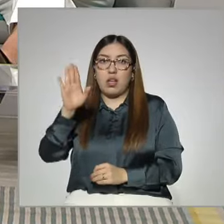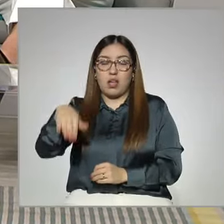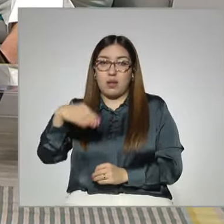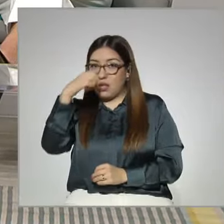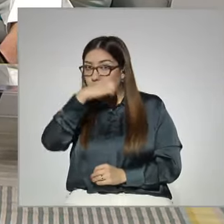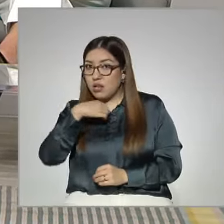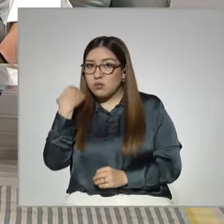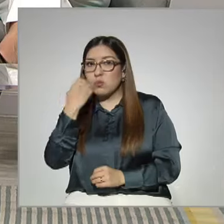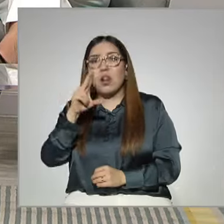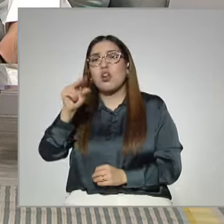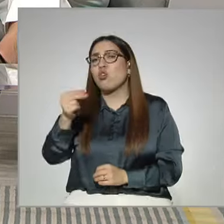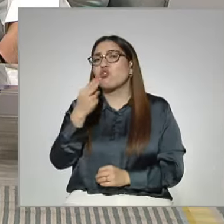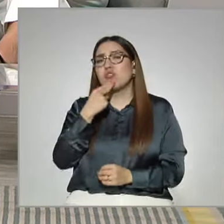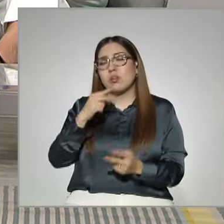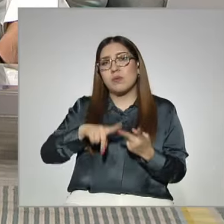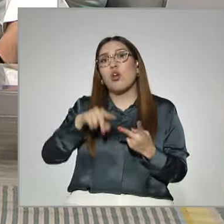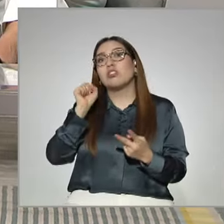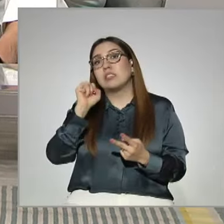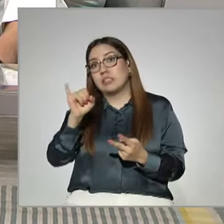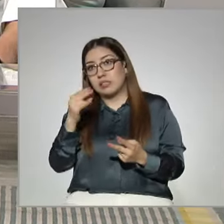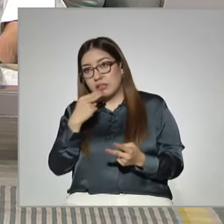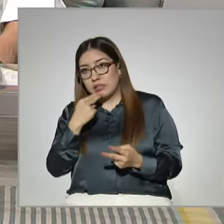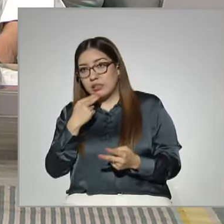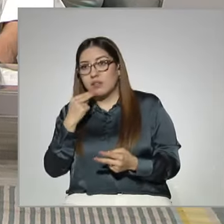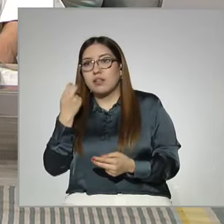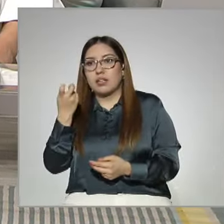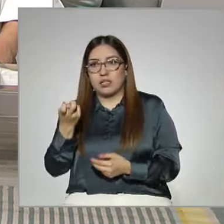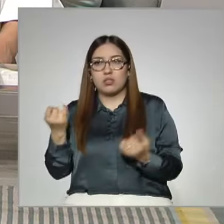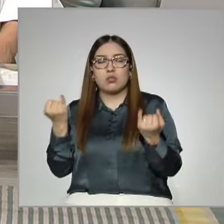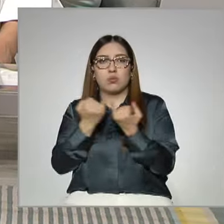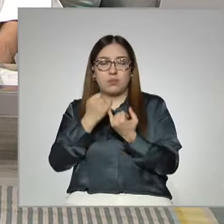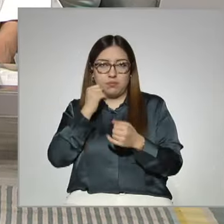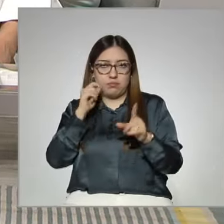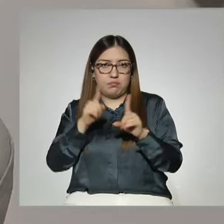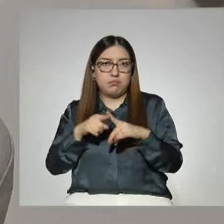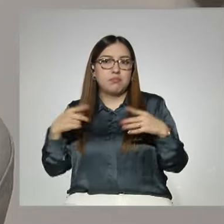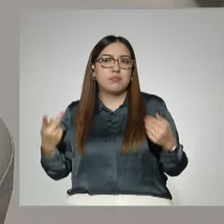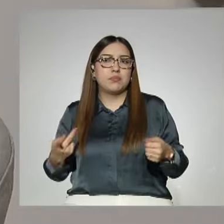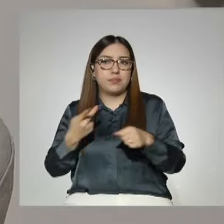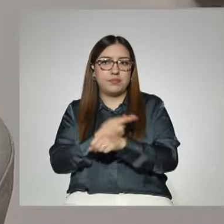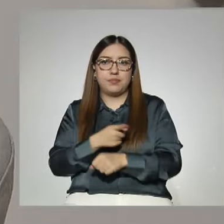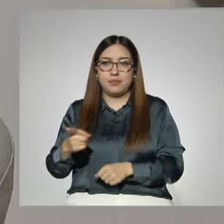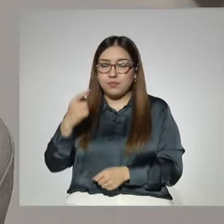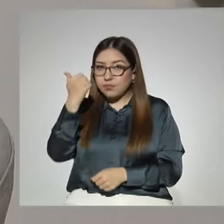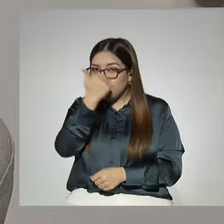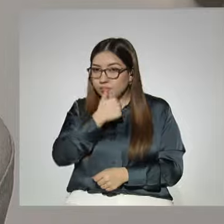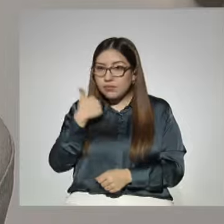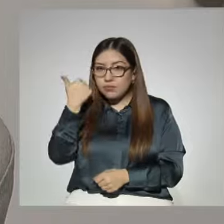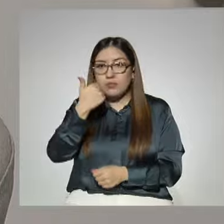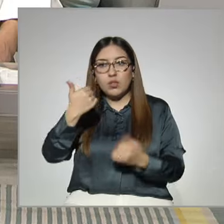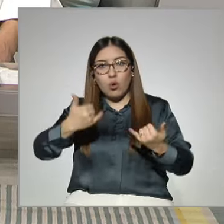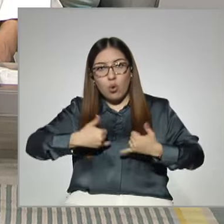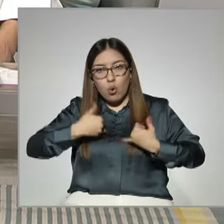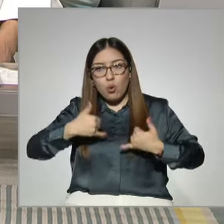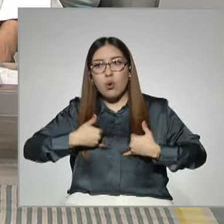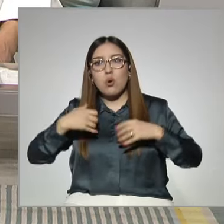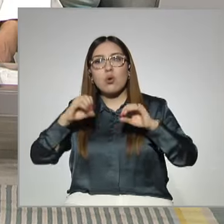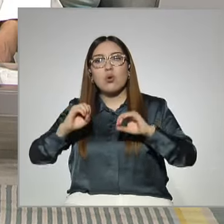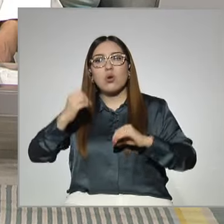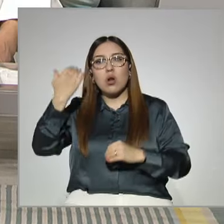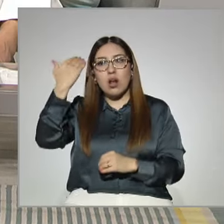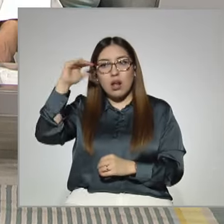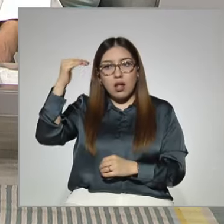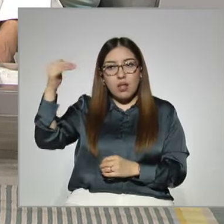o la escuela sí sirve, tiene un efecto en lo que el estudiante, ya sea joven o adulto, haga